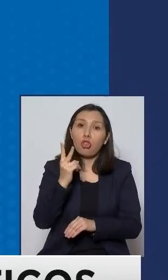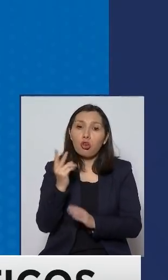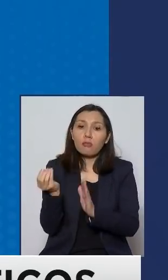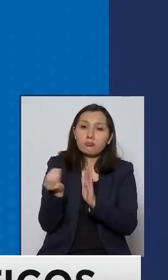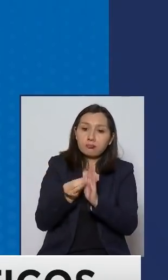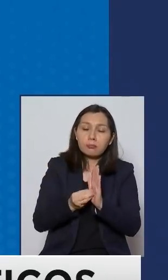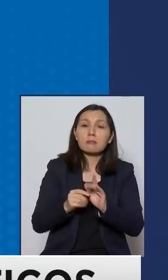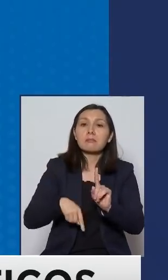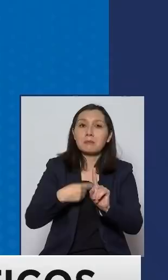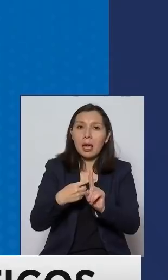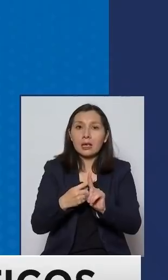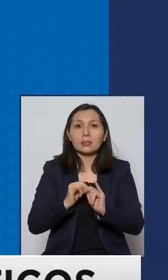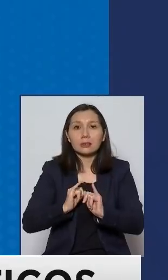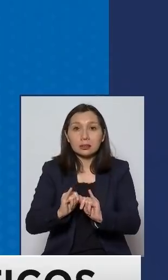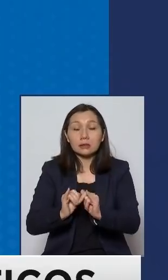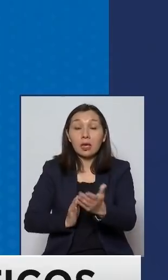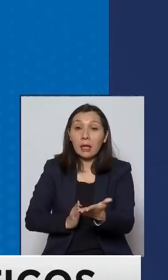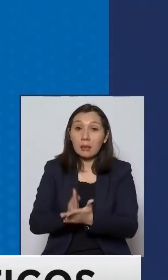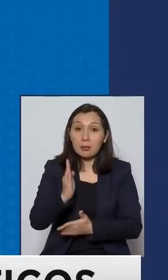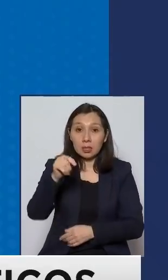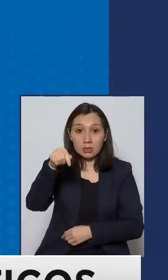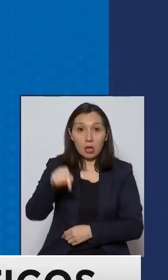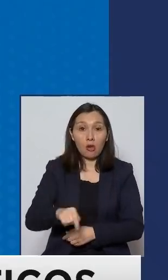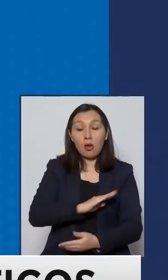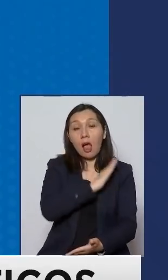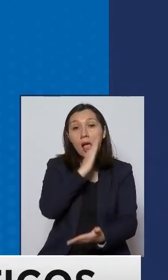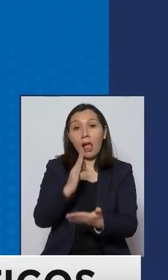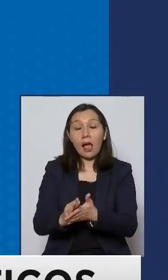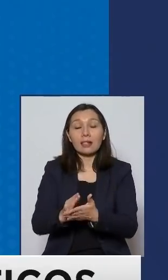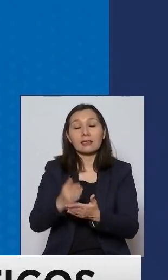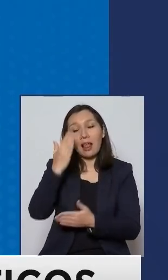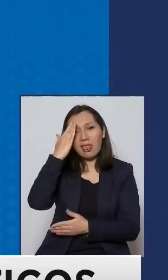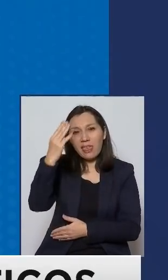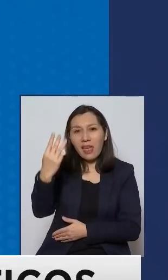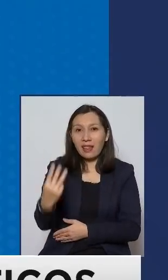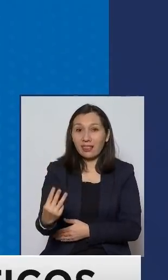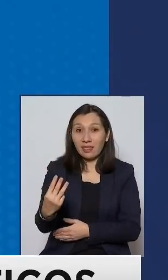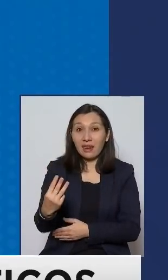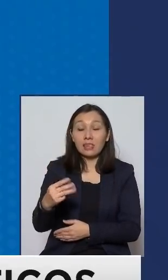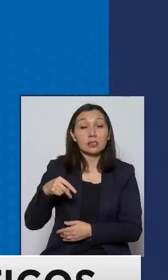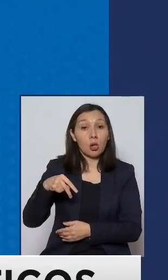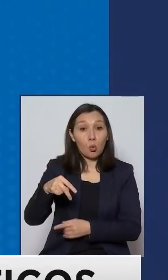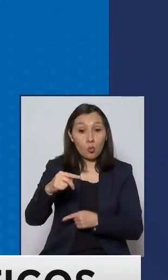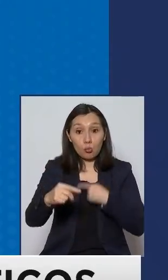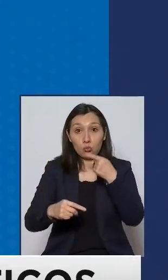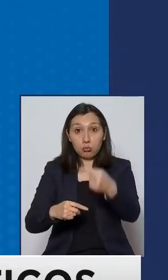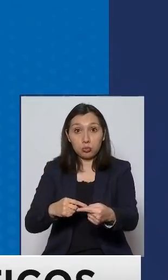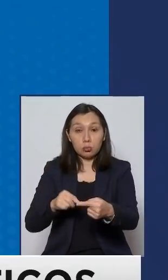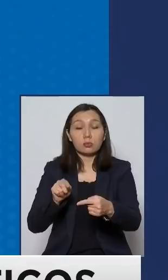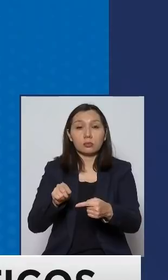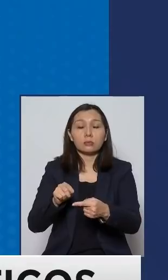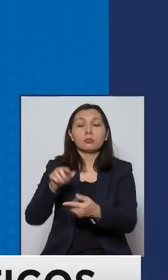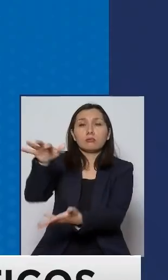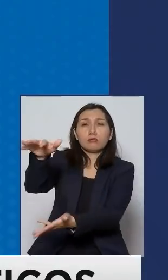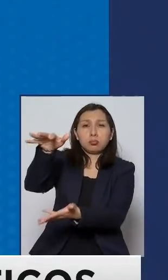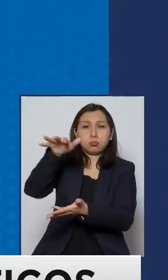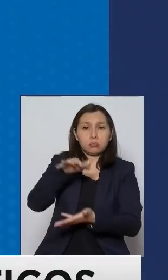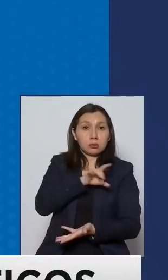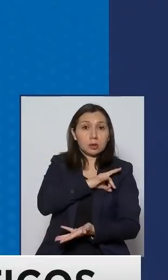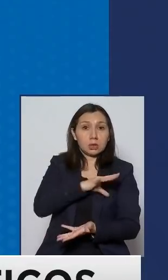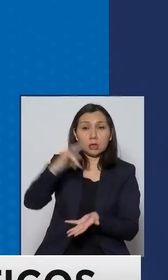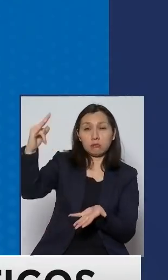adicionales. La primera es que a partir de hoy y hasta el día 3 de junio próximo, llegan al país